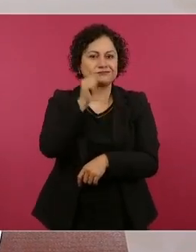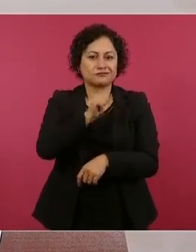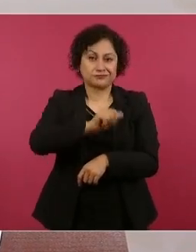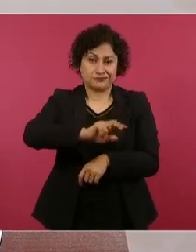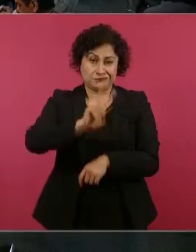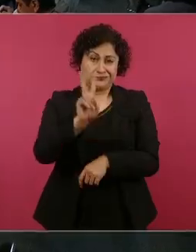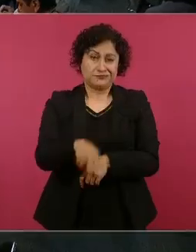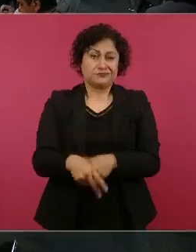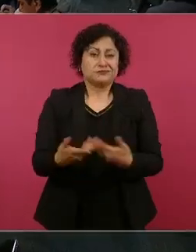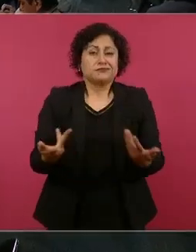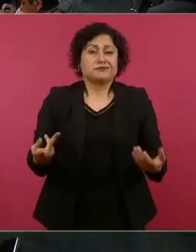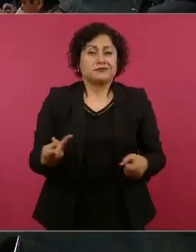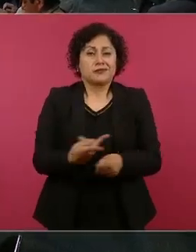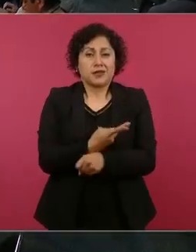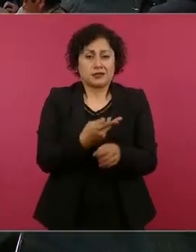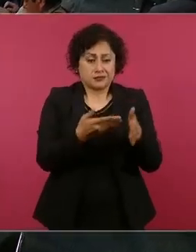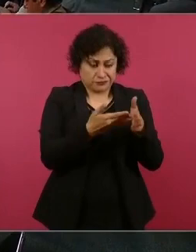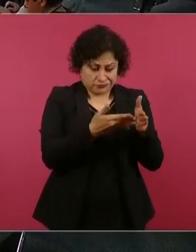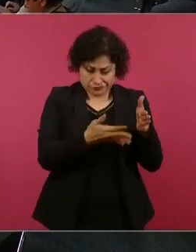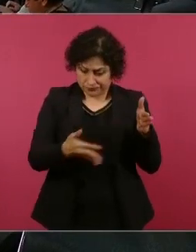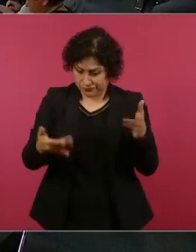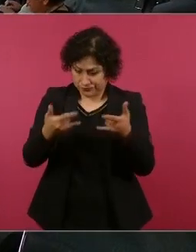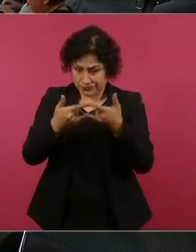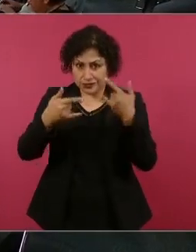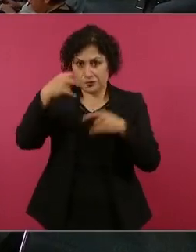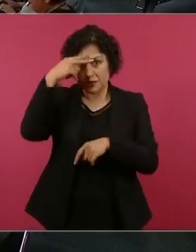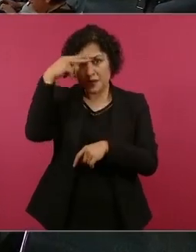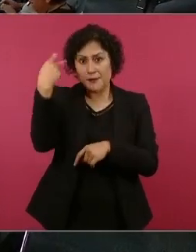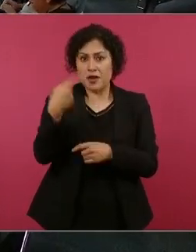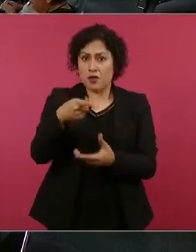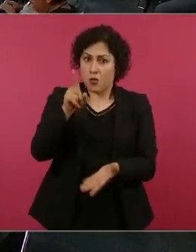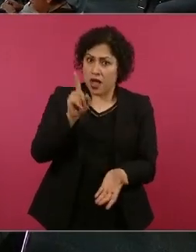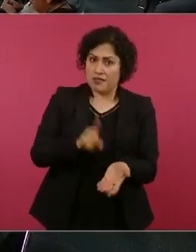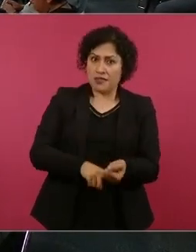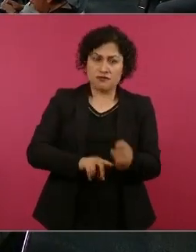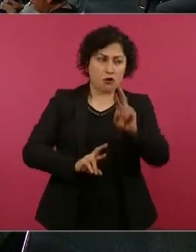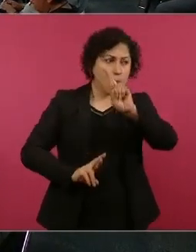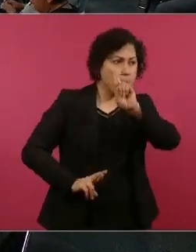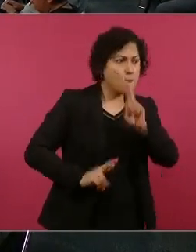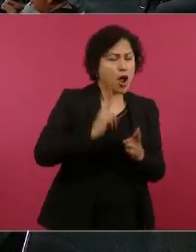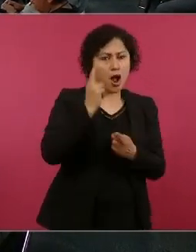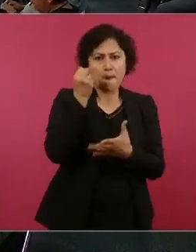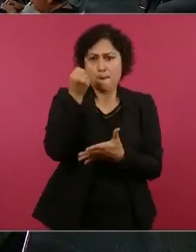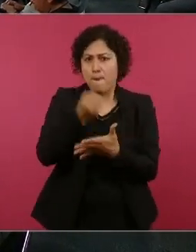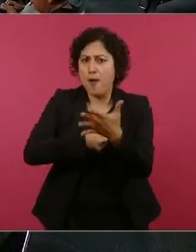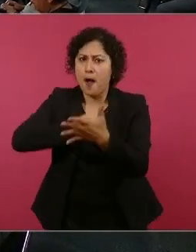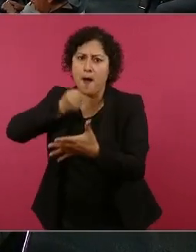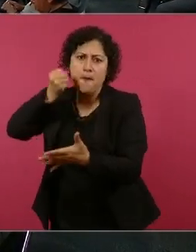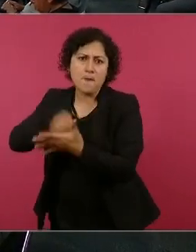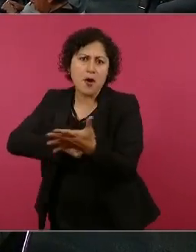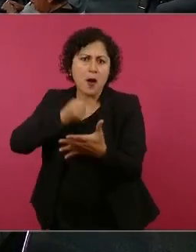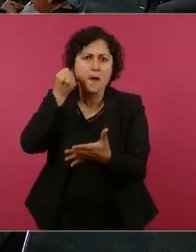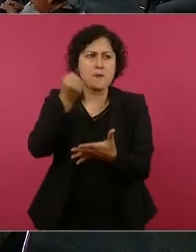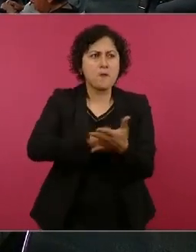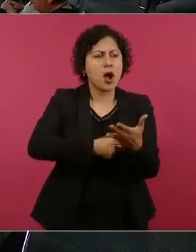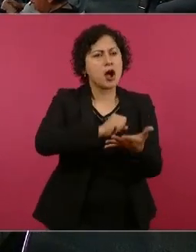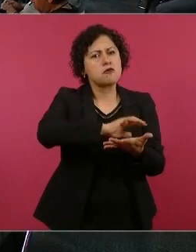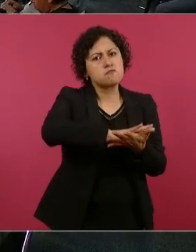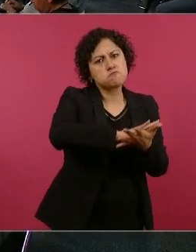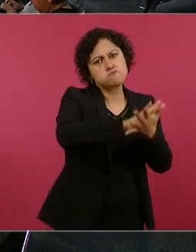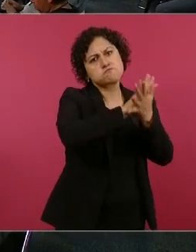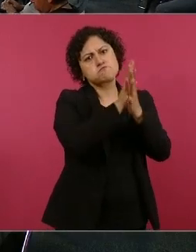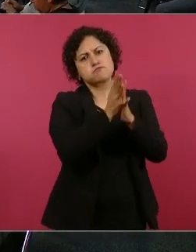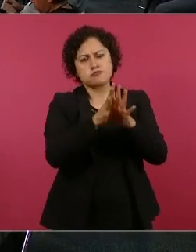revolucionaria, sus transformaciones siempre han sido